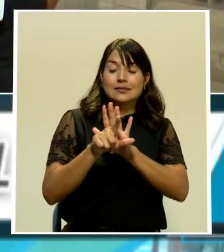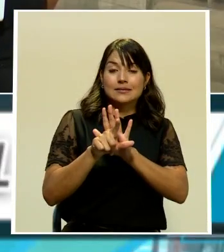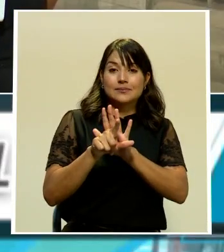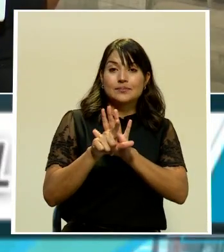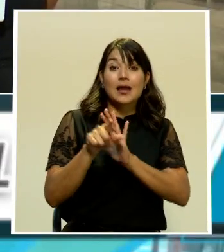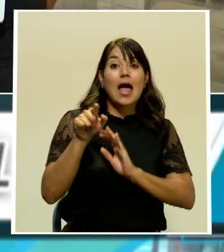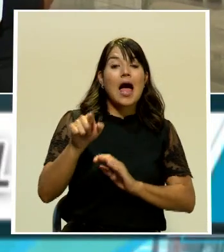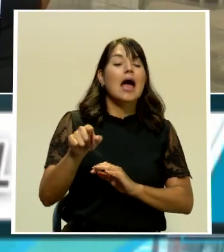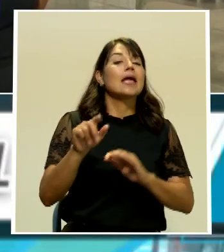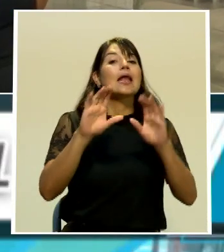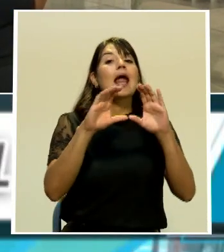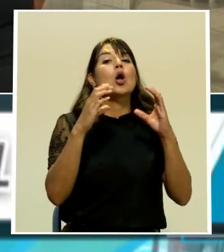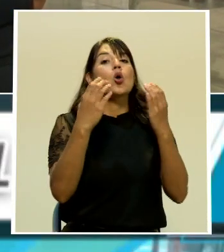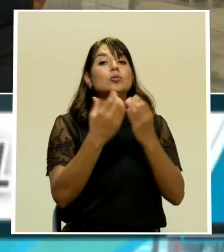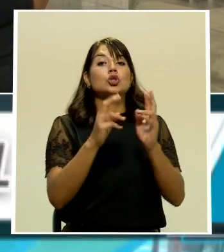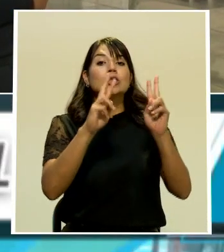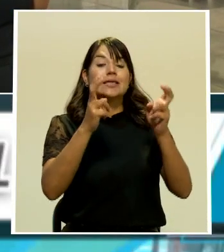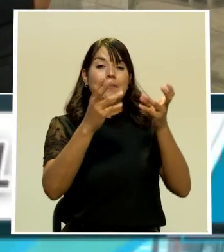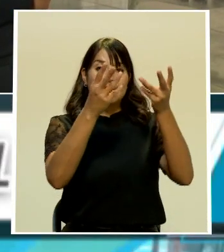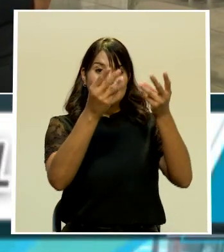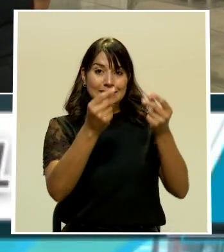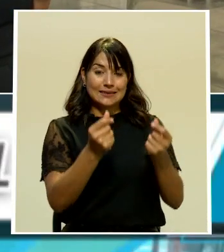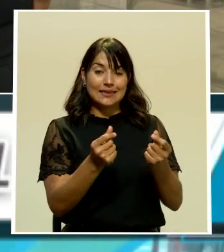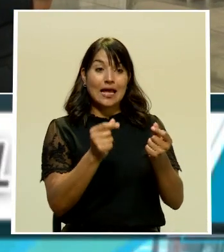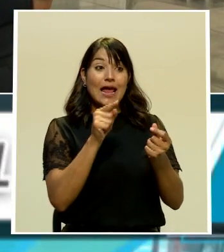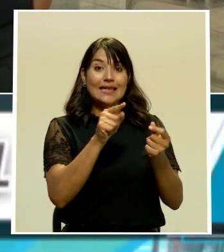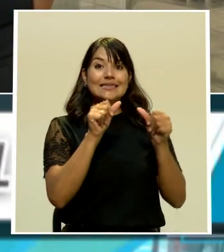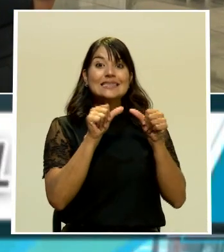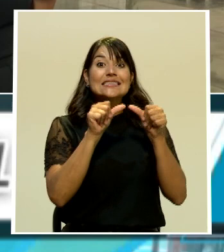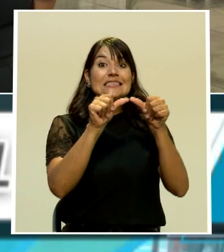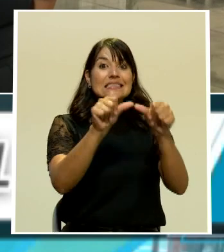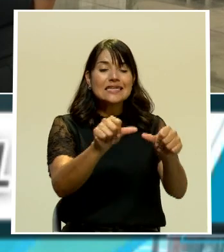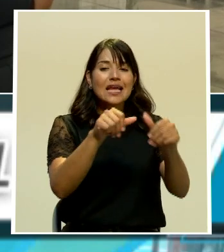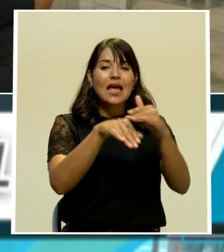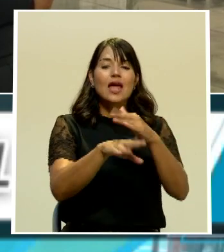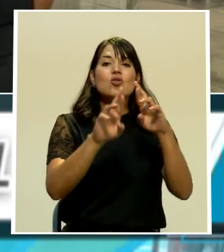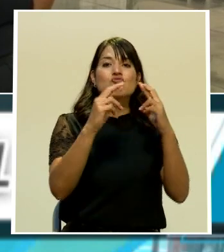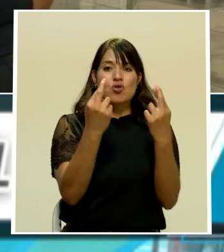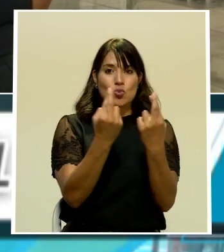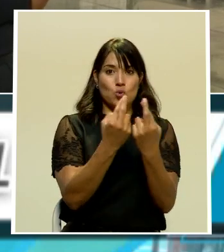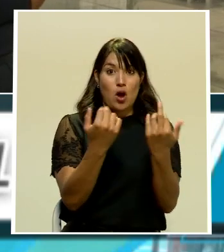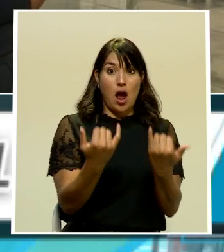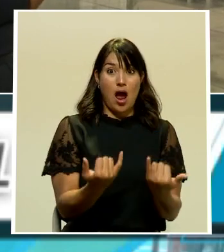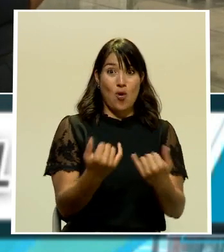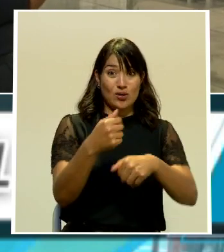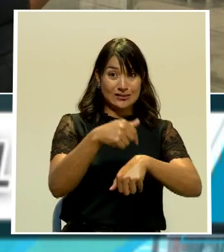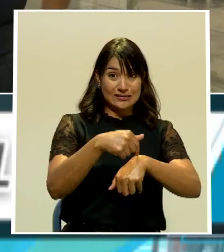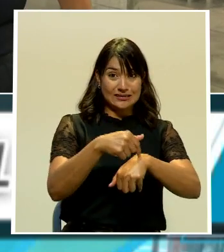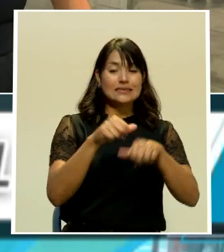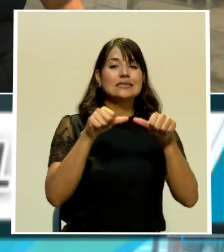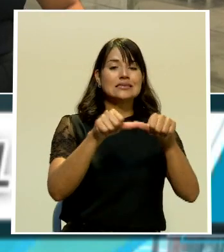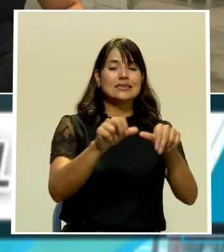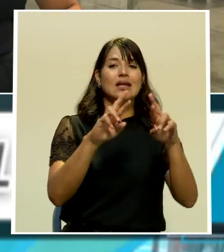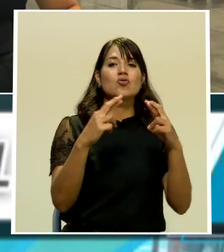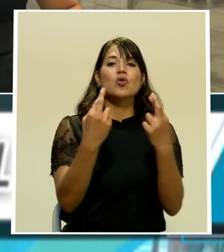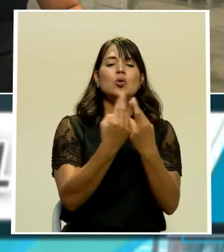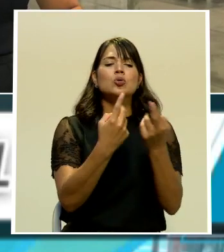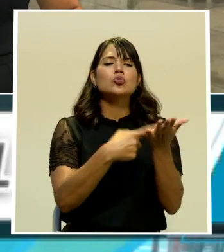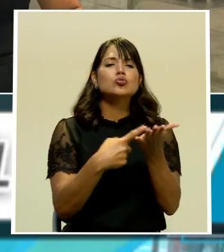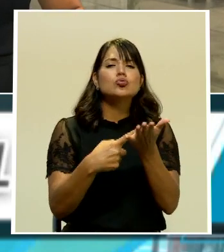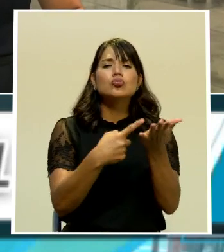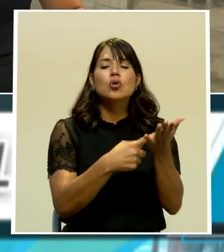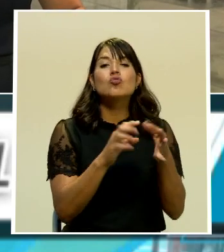la Comisión de Asuntos Hacendarios continúa discutiendo a esta hora de la noche las mociones al